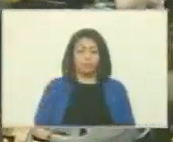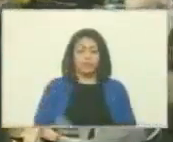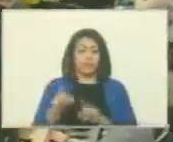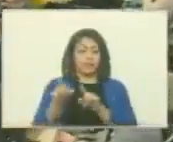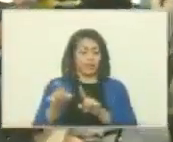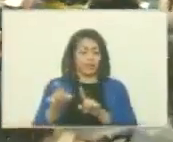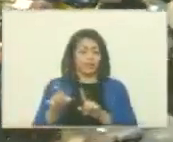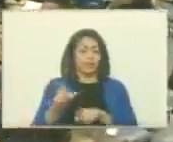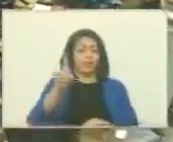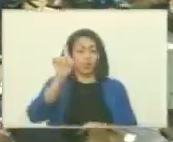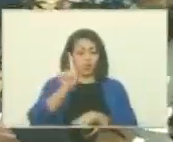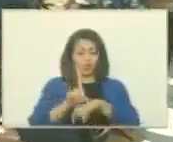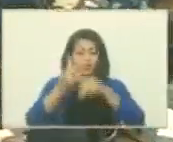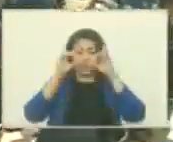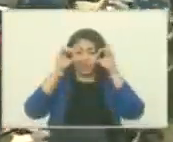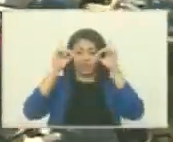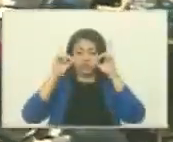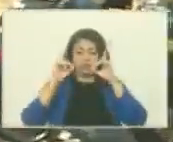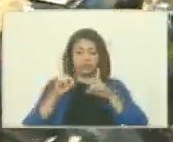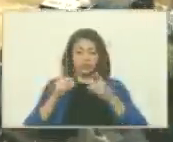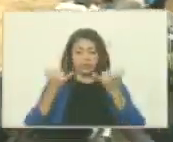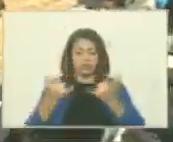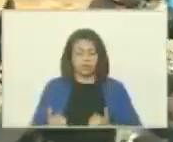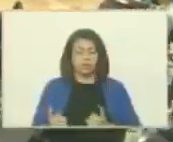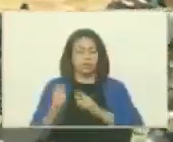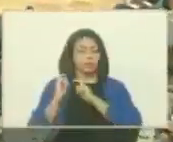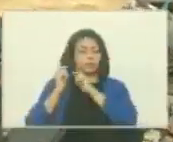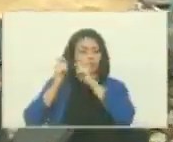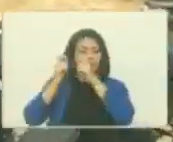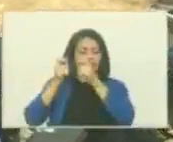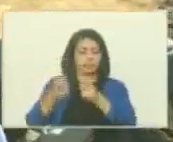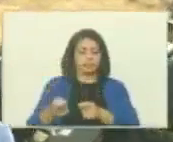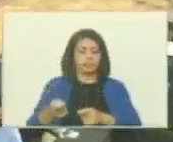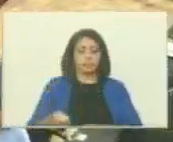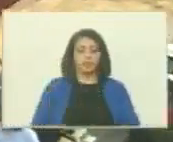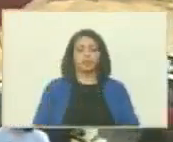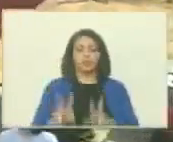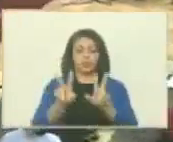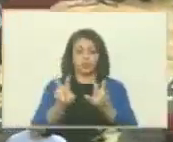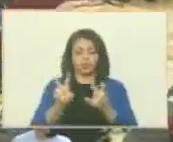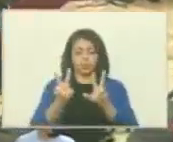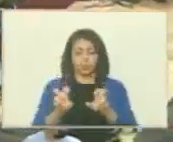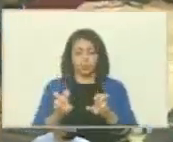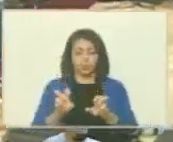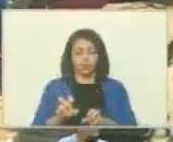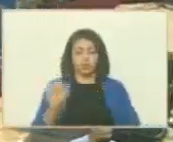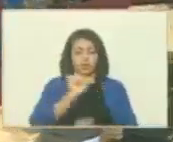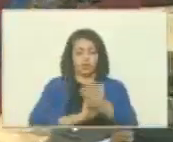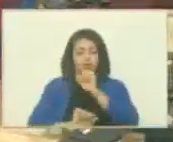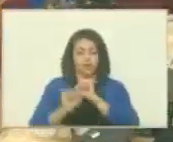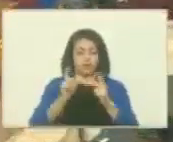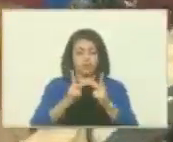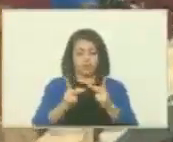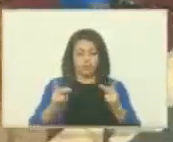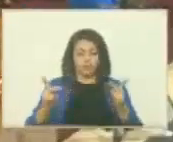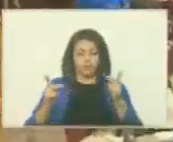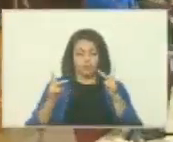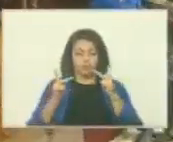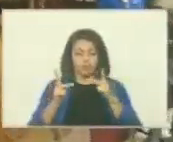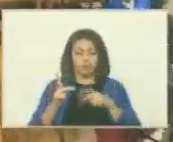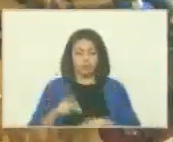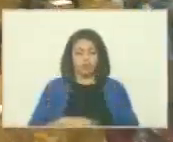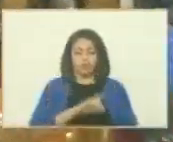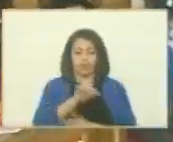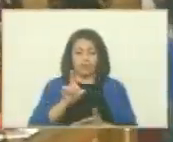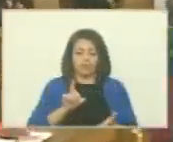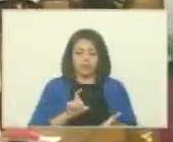por unanimidad acaba de ser designado como Defensor Público